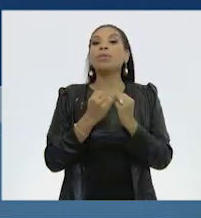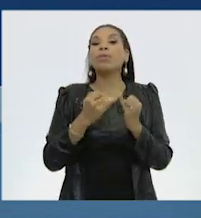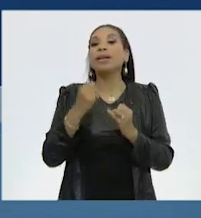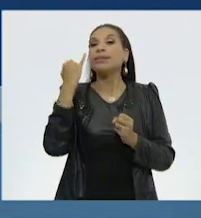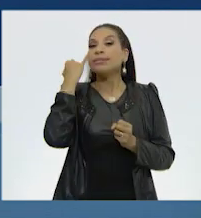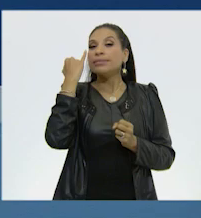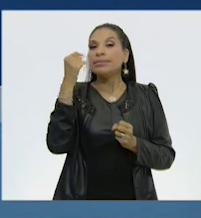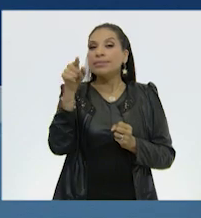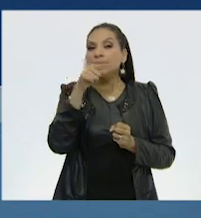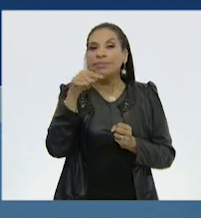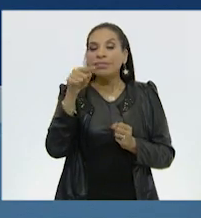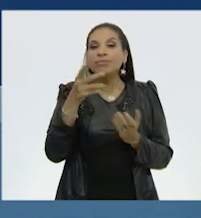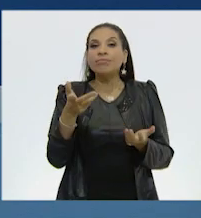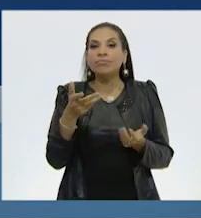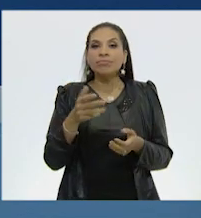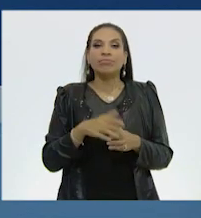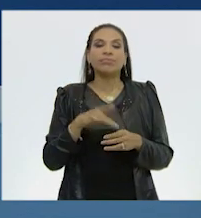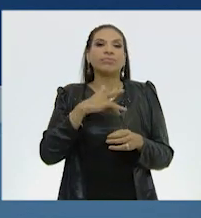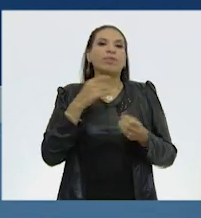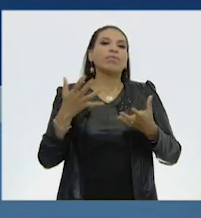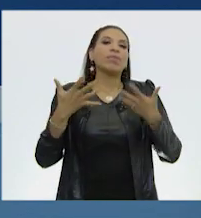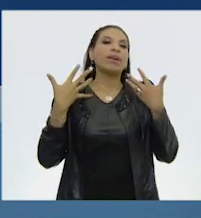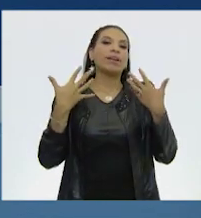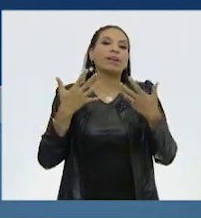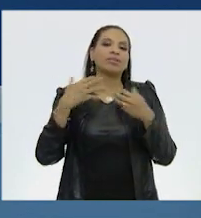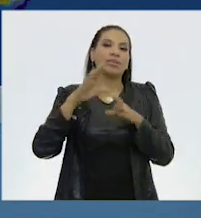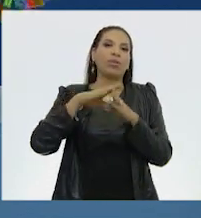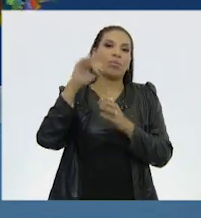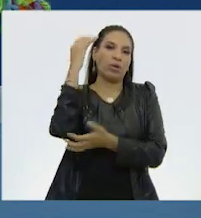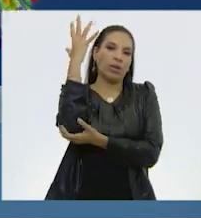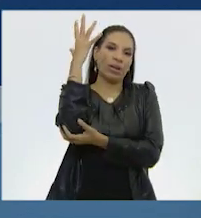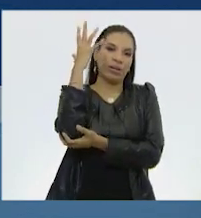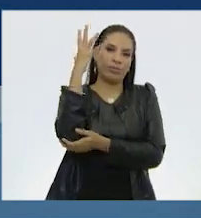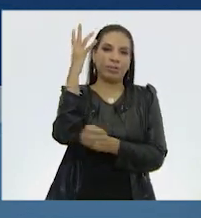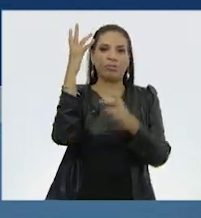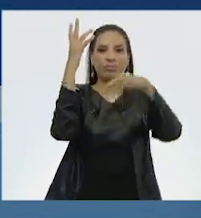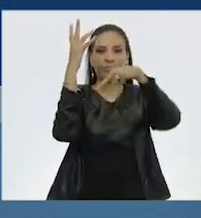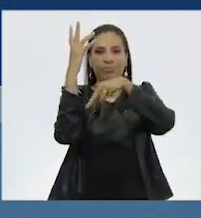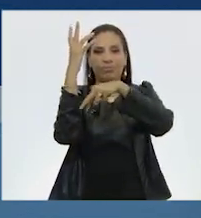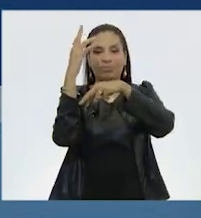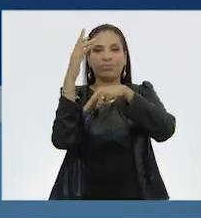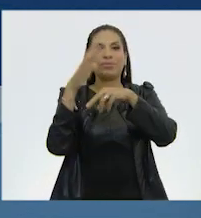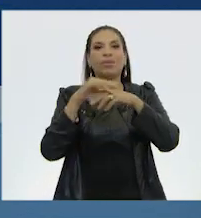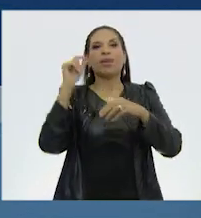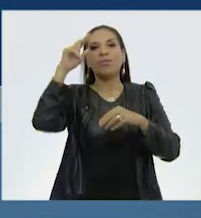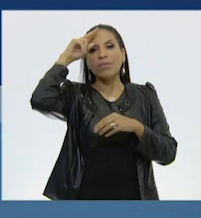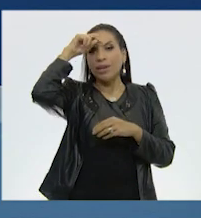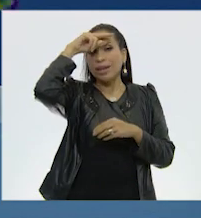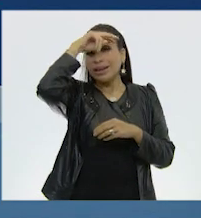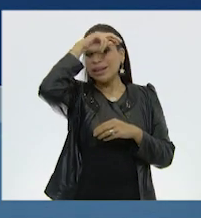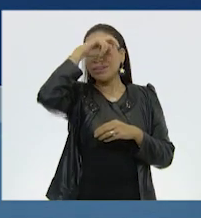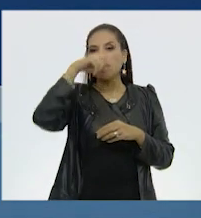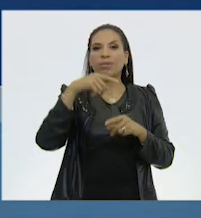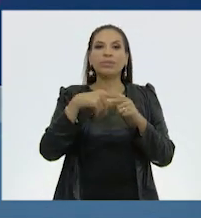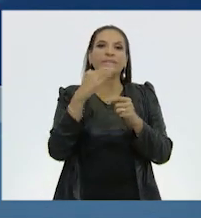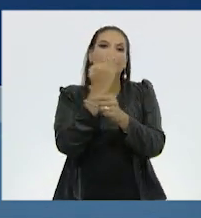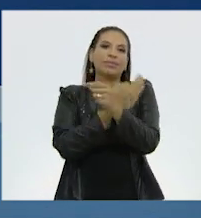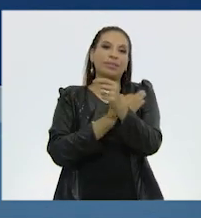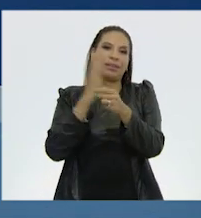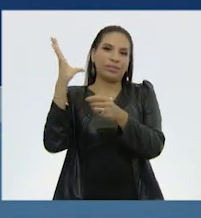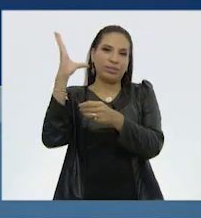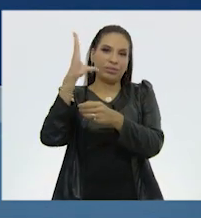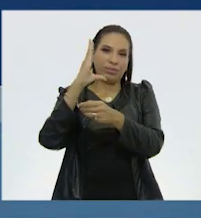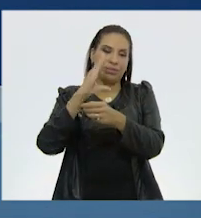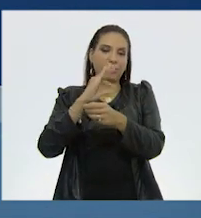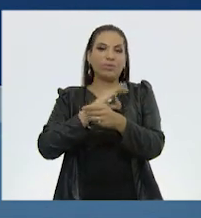Además, imagínense lo fresco de la sombra del árbol y en verano, al atardecer,